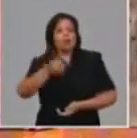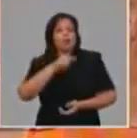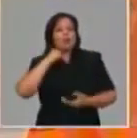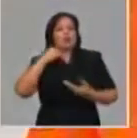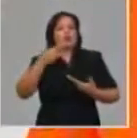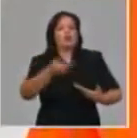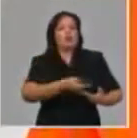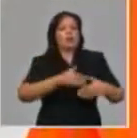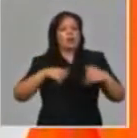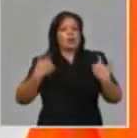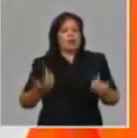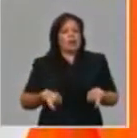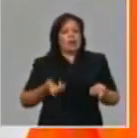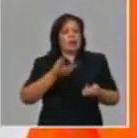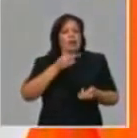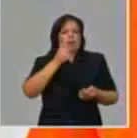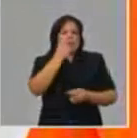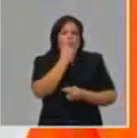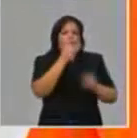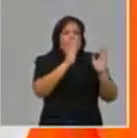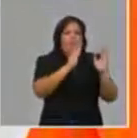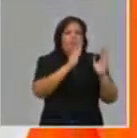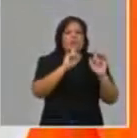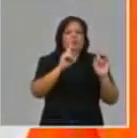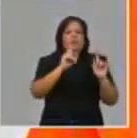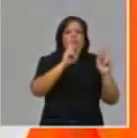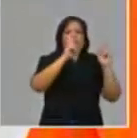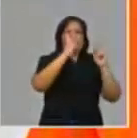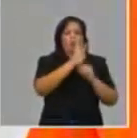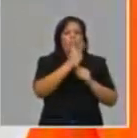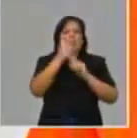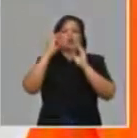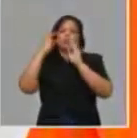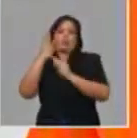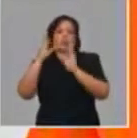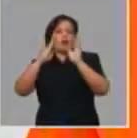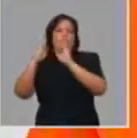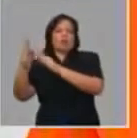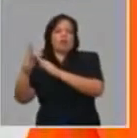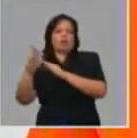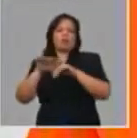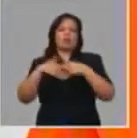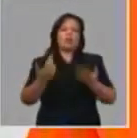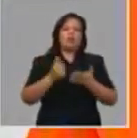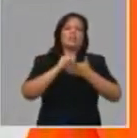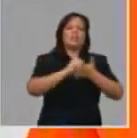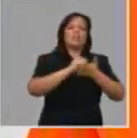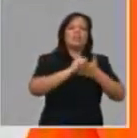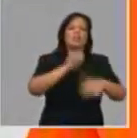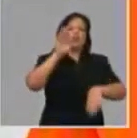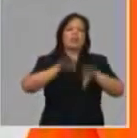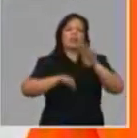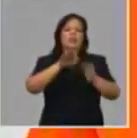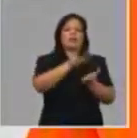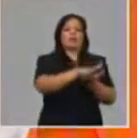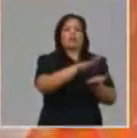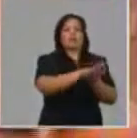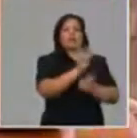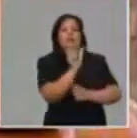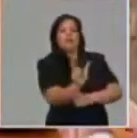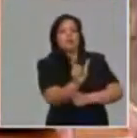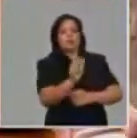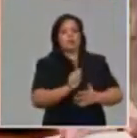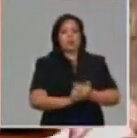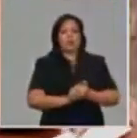no solo para esta fase sino en todas? Los servicios por reservación. Los servicios por reservación no solo a usted le dan seguridad